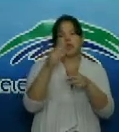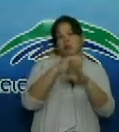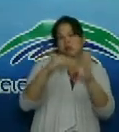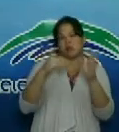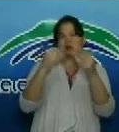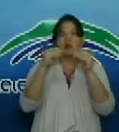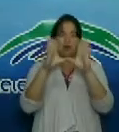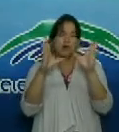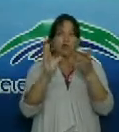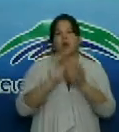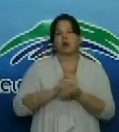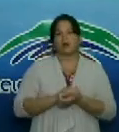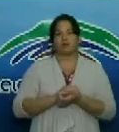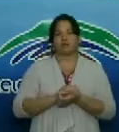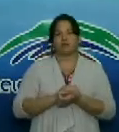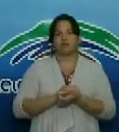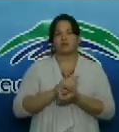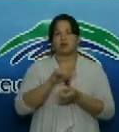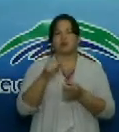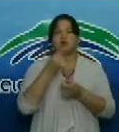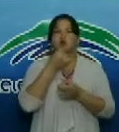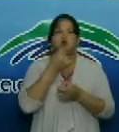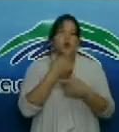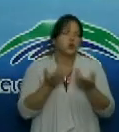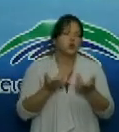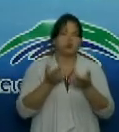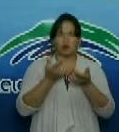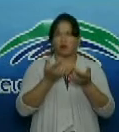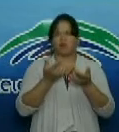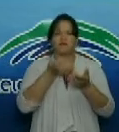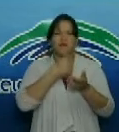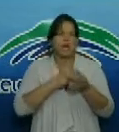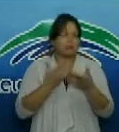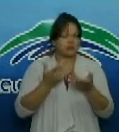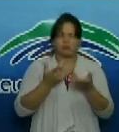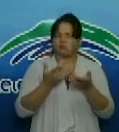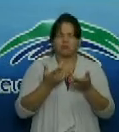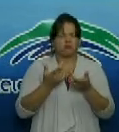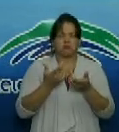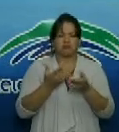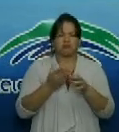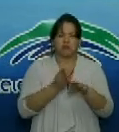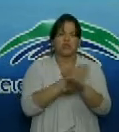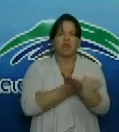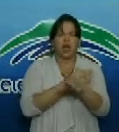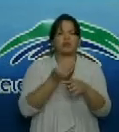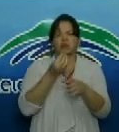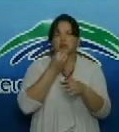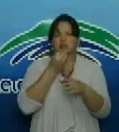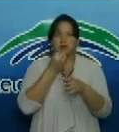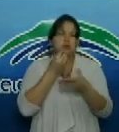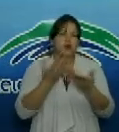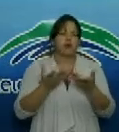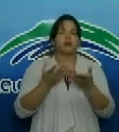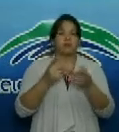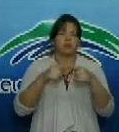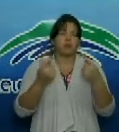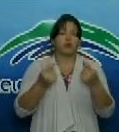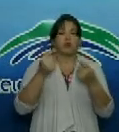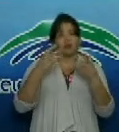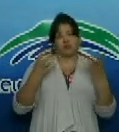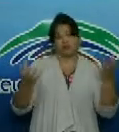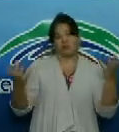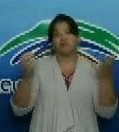el tiempo esos platos que son sencillos los dulces fundamentalmente que lo hacemos en buenas cantidades suficiente para que todos los clientes